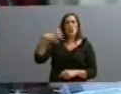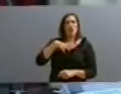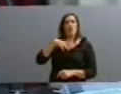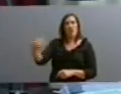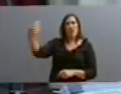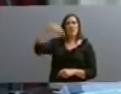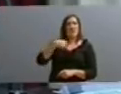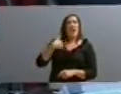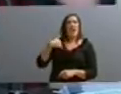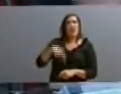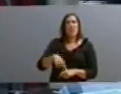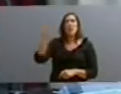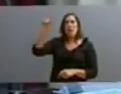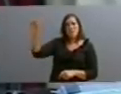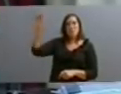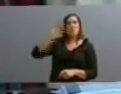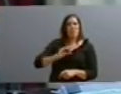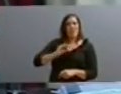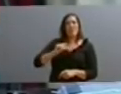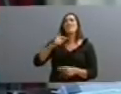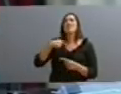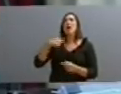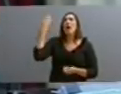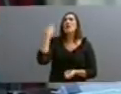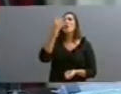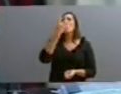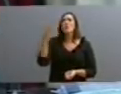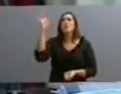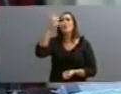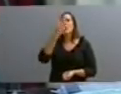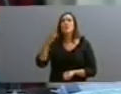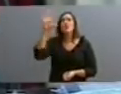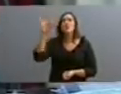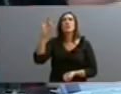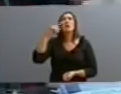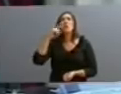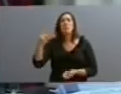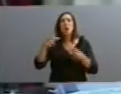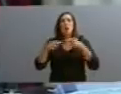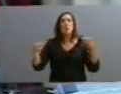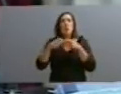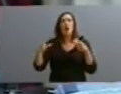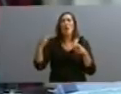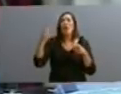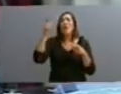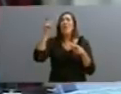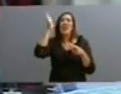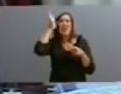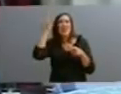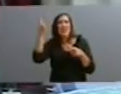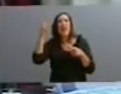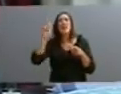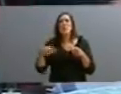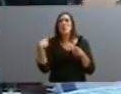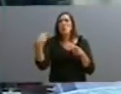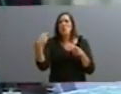distintos países del mundo en el último, entraron 450 mil bonistas italianos, jubilados, que habían sido engañados por